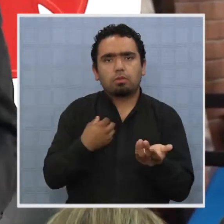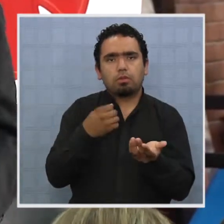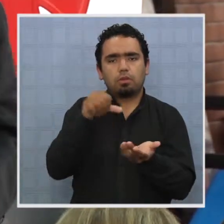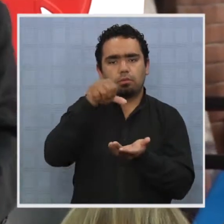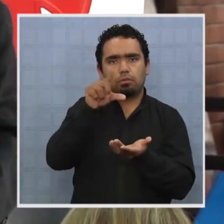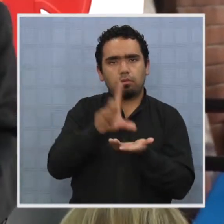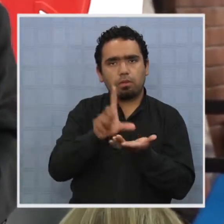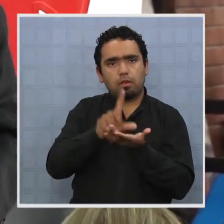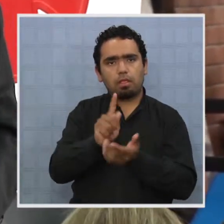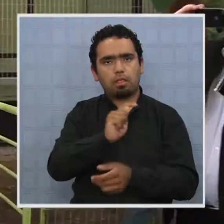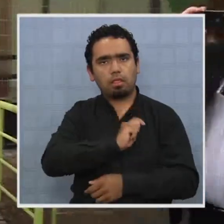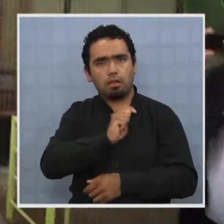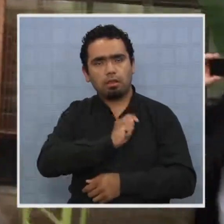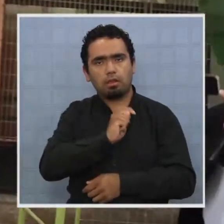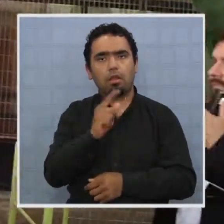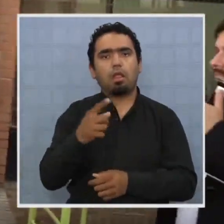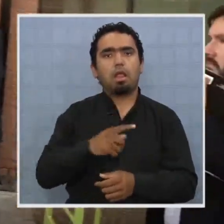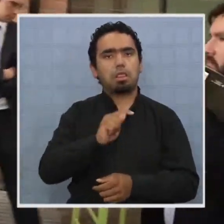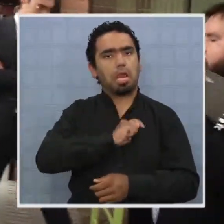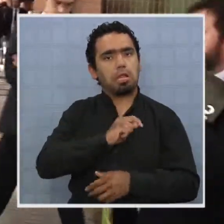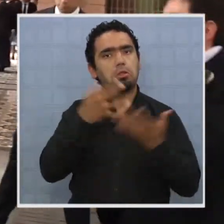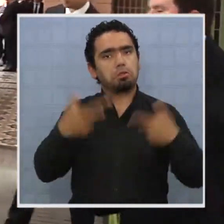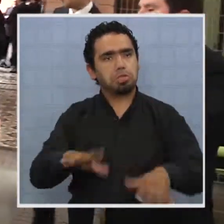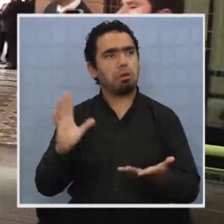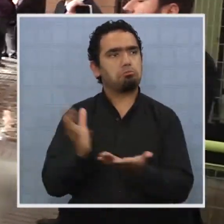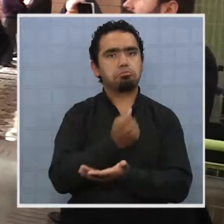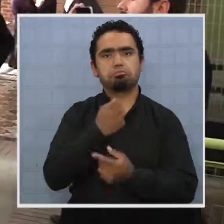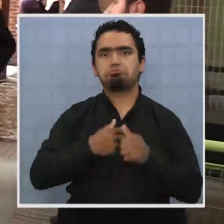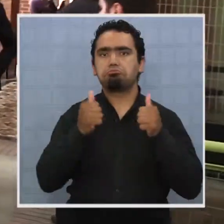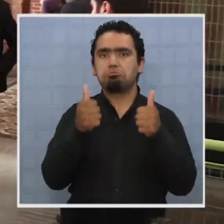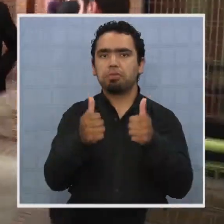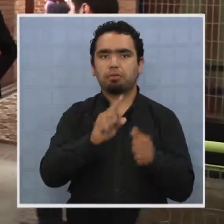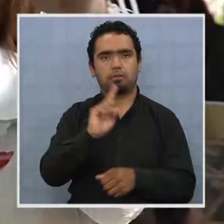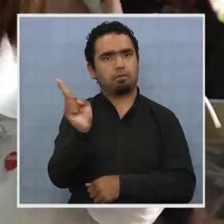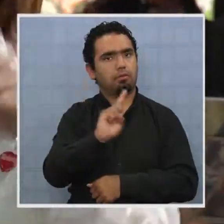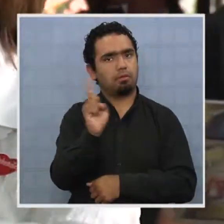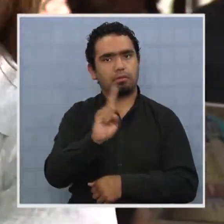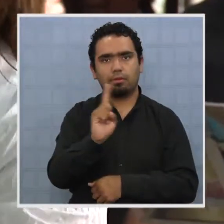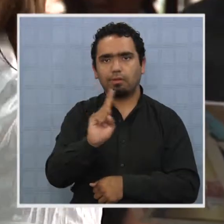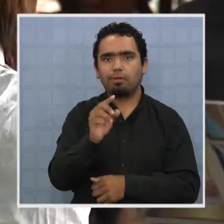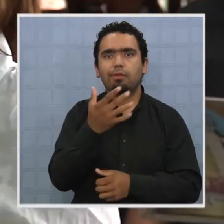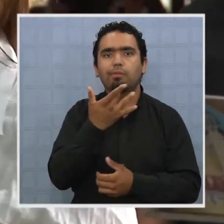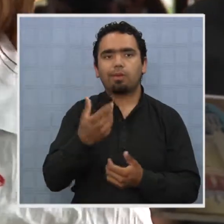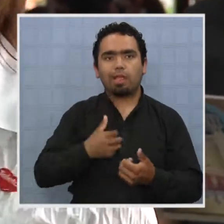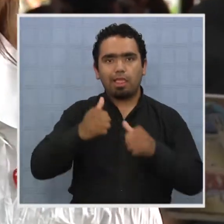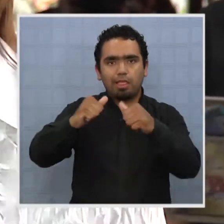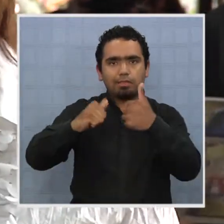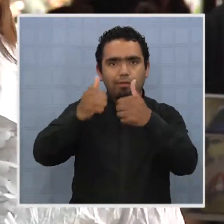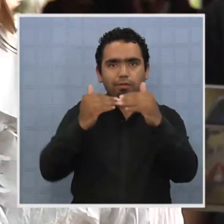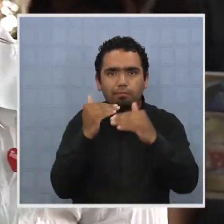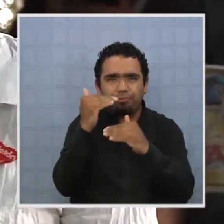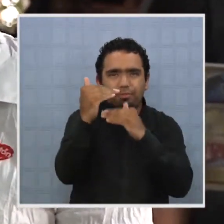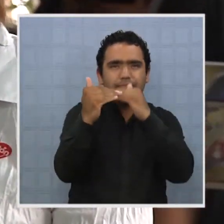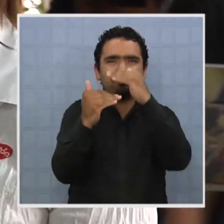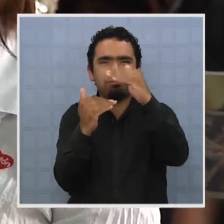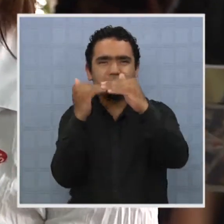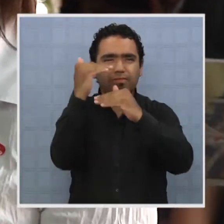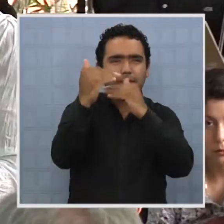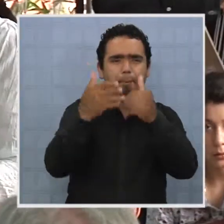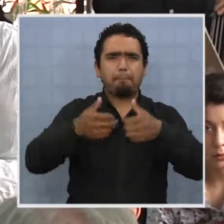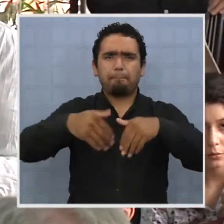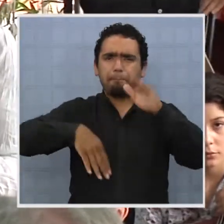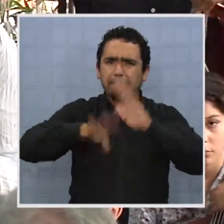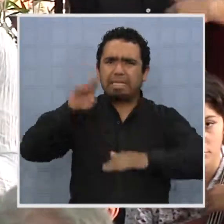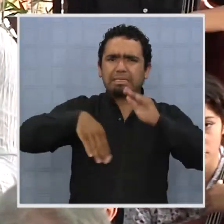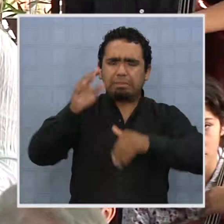instituto de Teletón, como que la Teletón logró su meta. Y es todo lo contrario. Lo único que está haciendo es ponerse metas aún más altas y